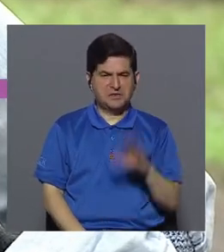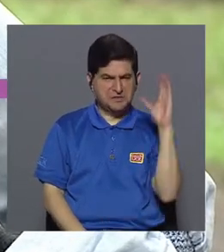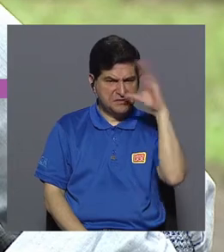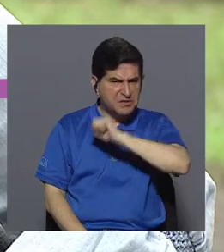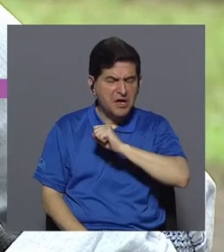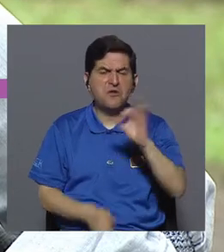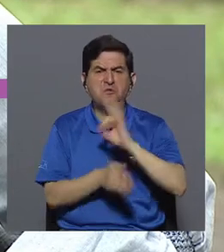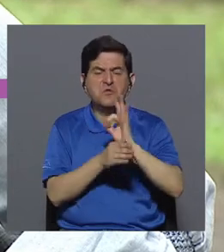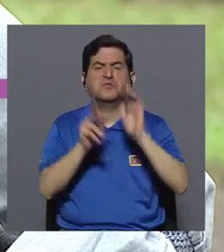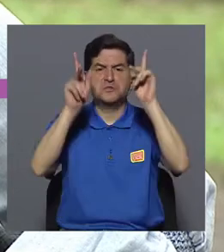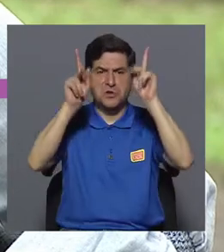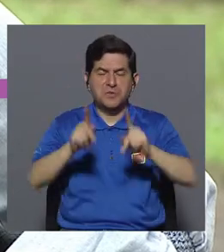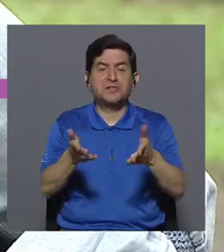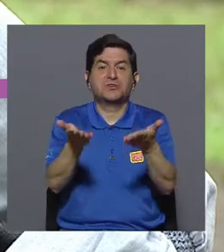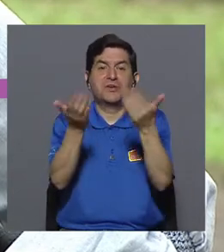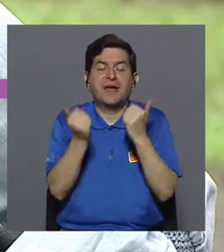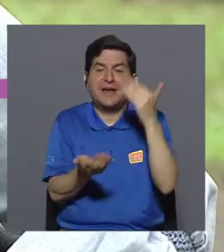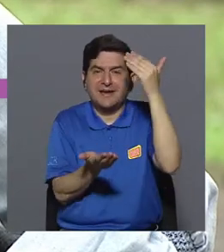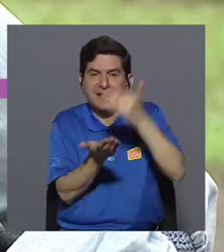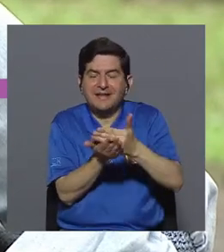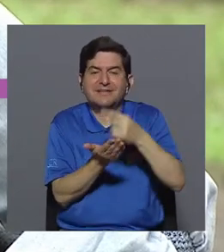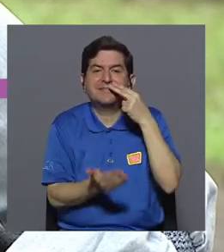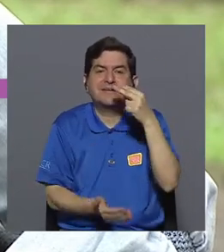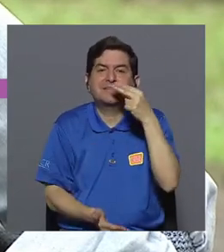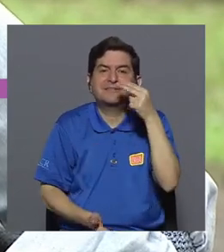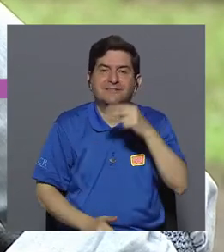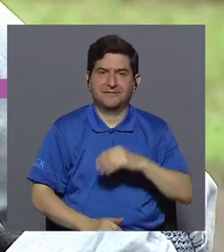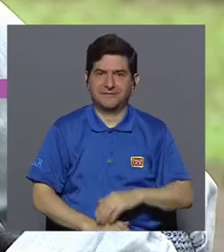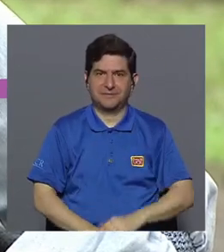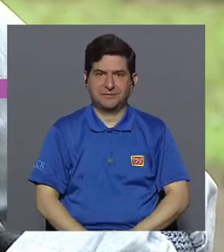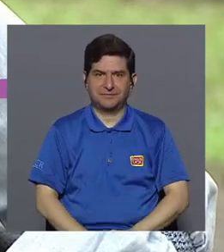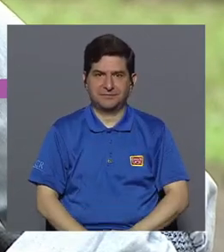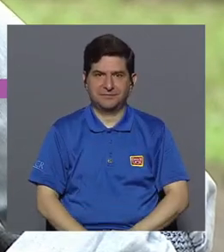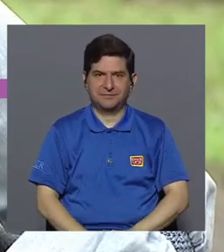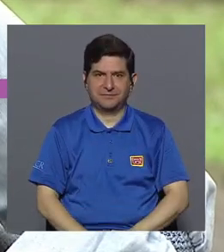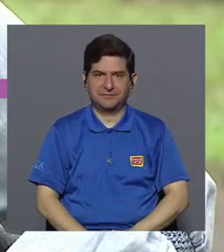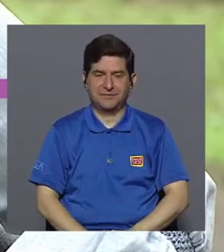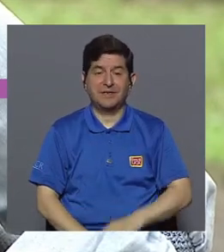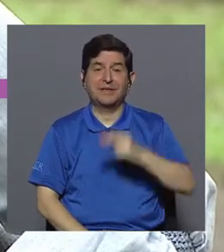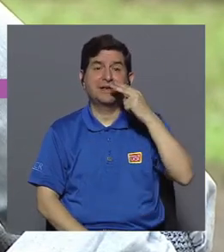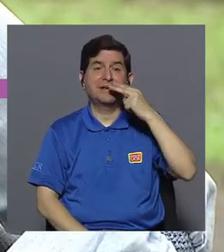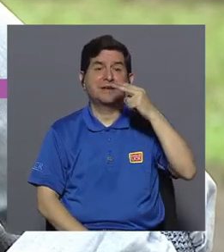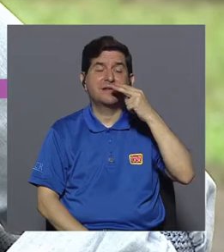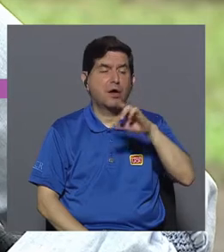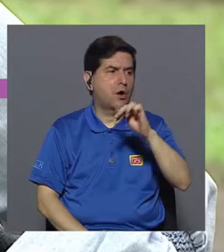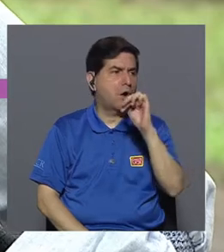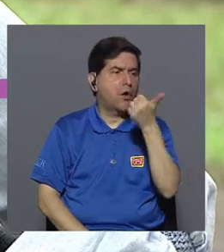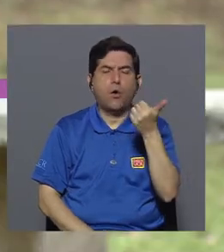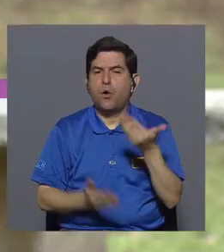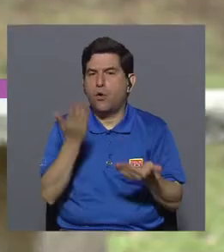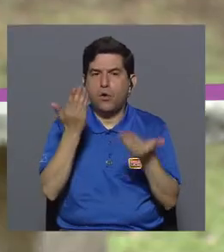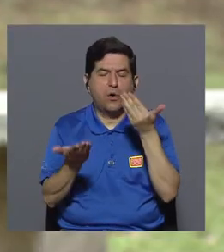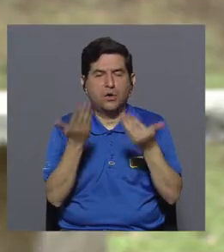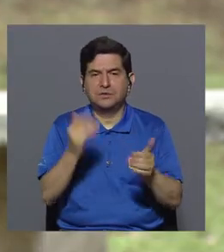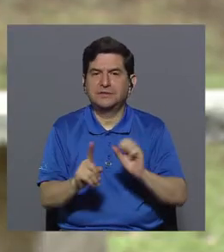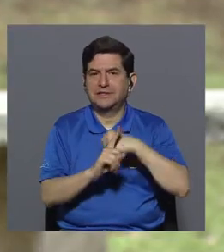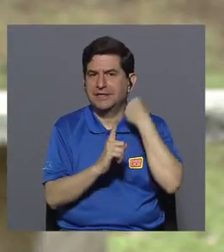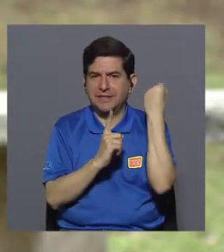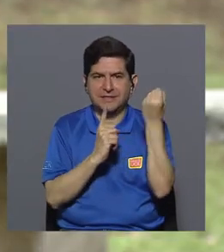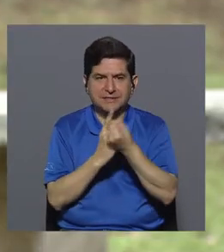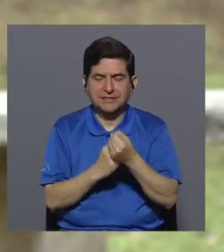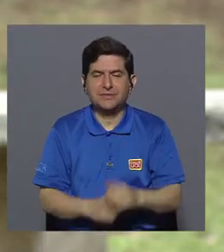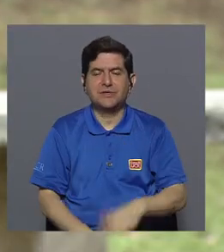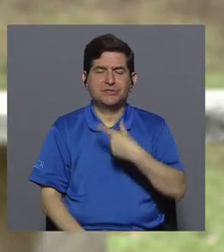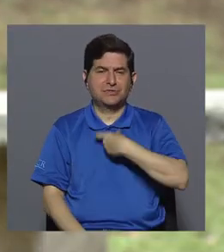que funcionan para las personas que quieren dejar de fumar. Esto es cigarrillo o cualquier otra, ¿verdad?